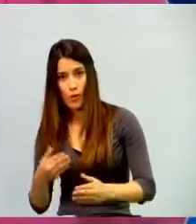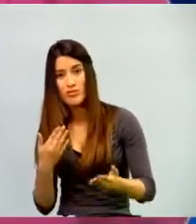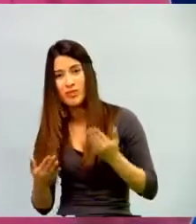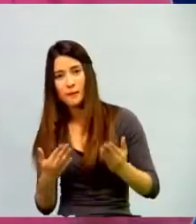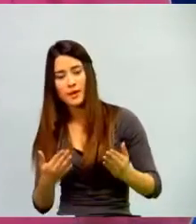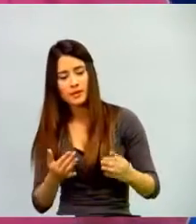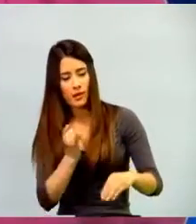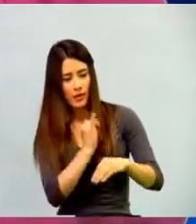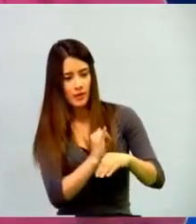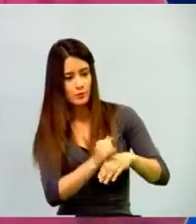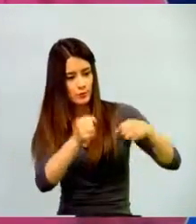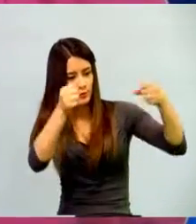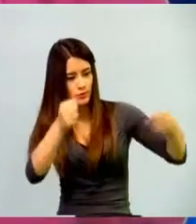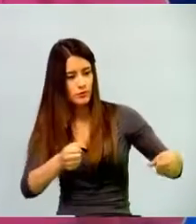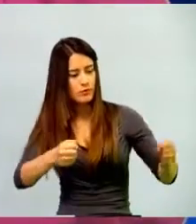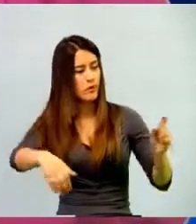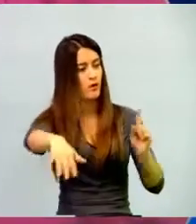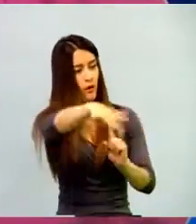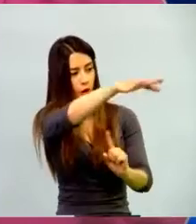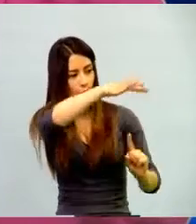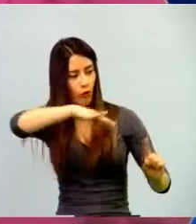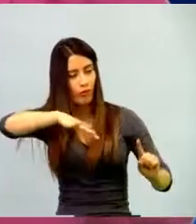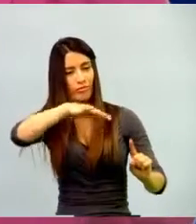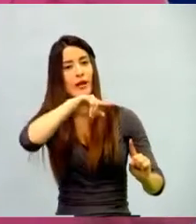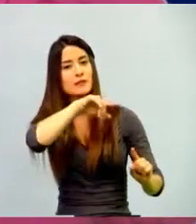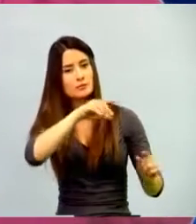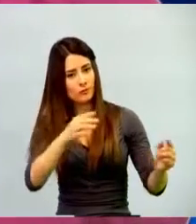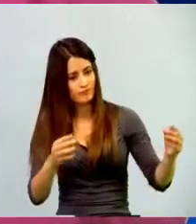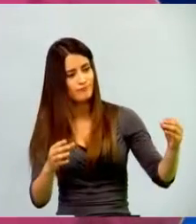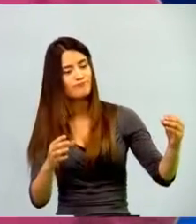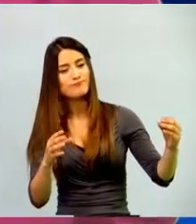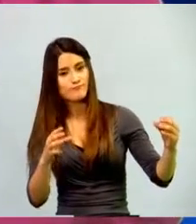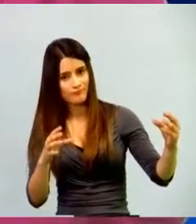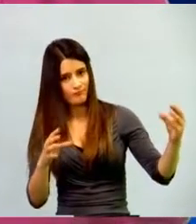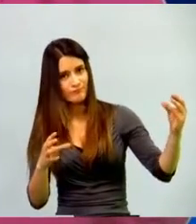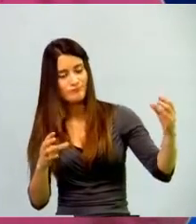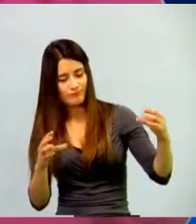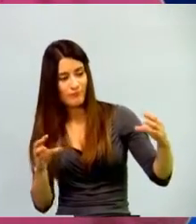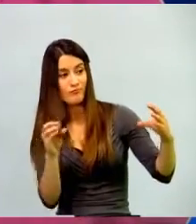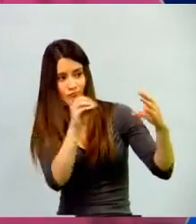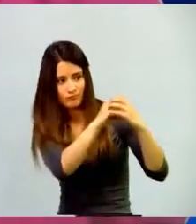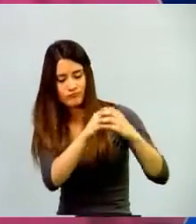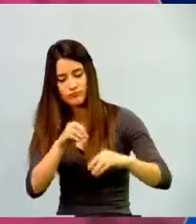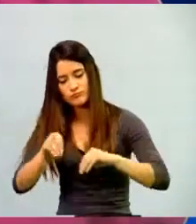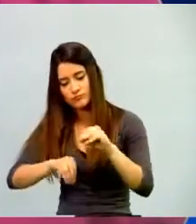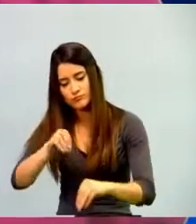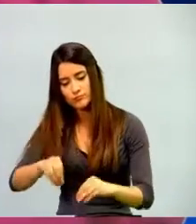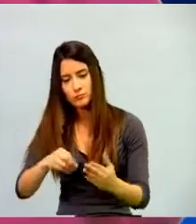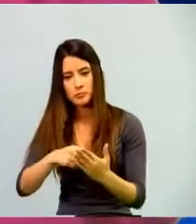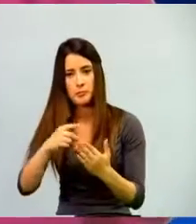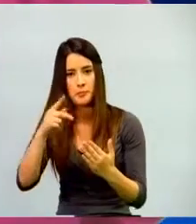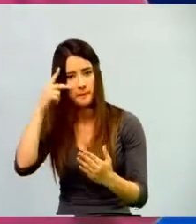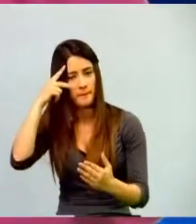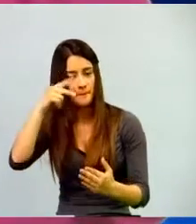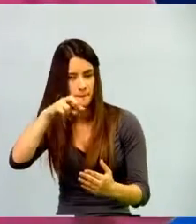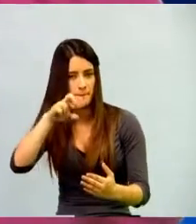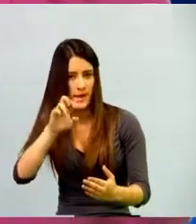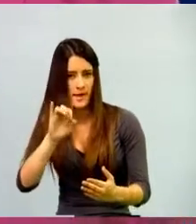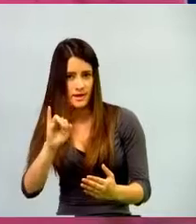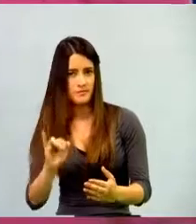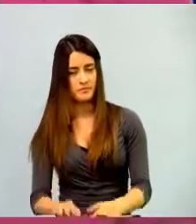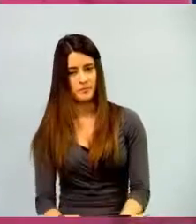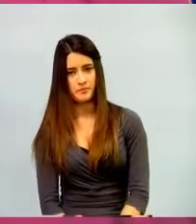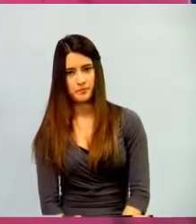instituciones educativas. Hay una parte que me parece importante antes de que cerremos nuestra sesión y es